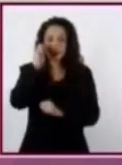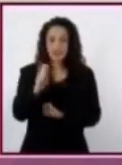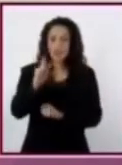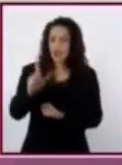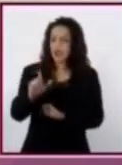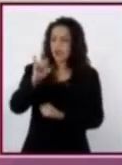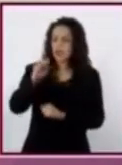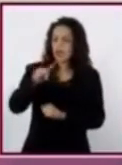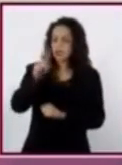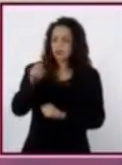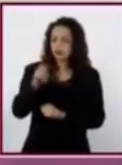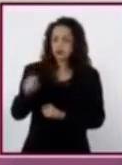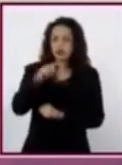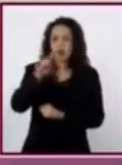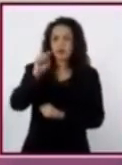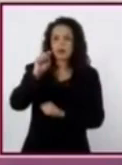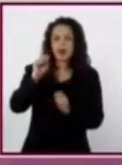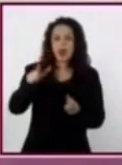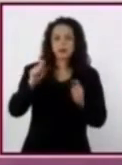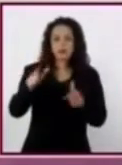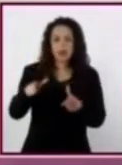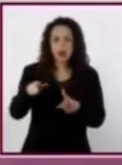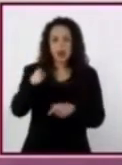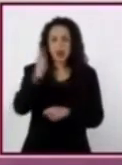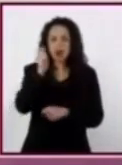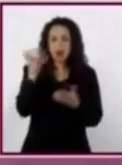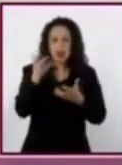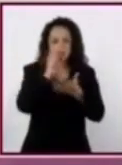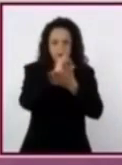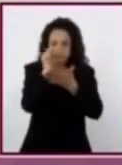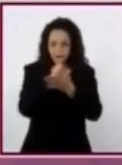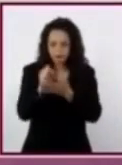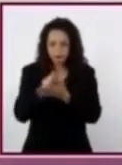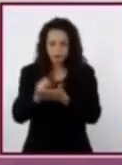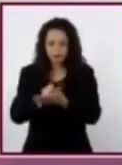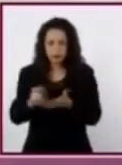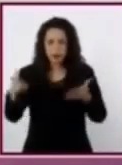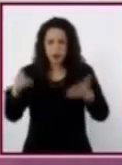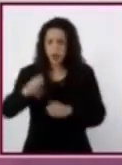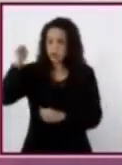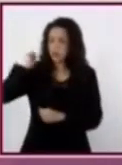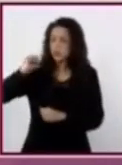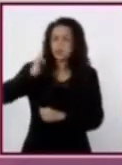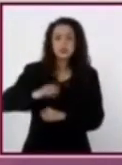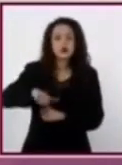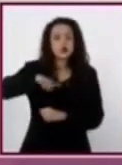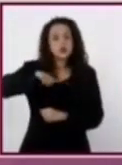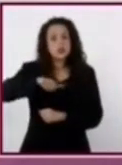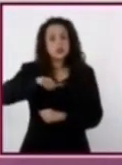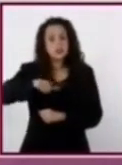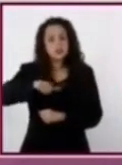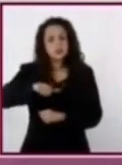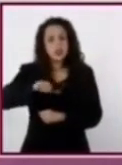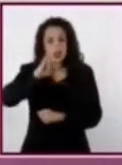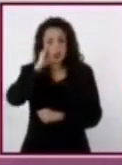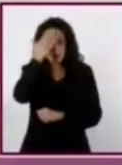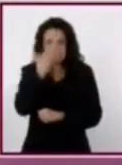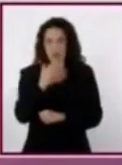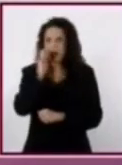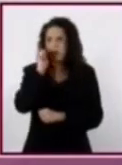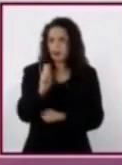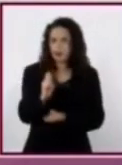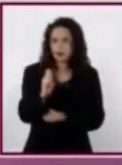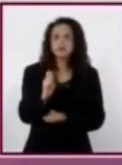un manuscrito mesoamericano elaborado en el siglo XVI. La imagen trata de la